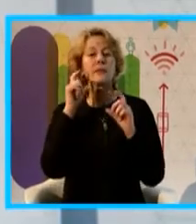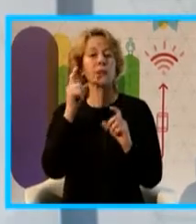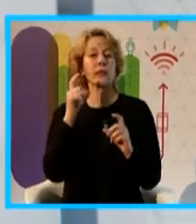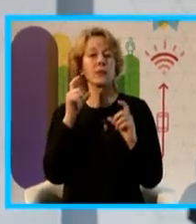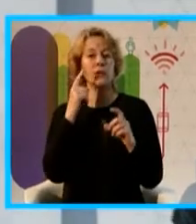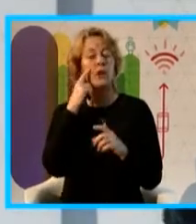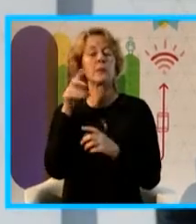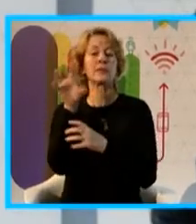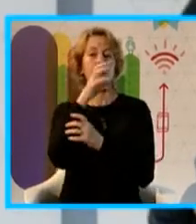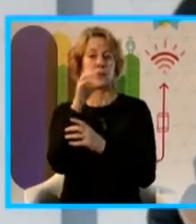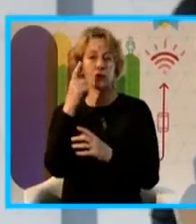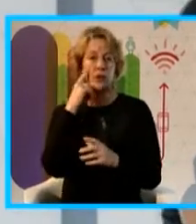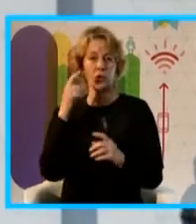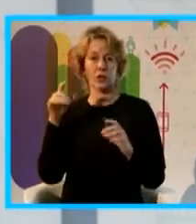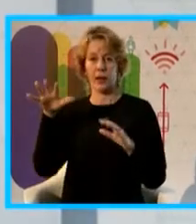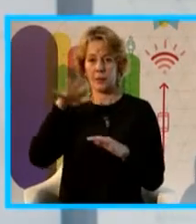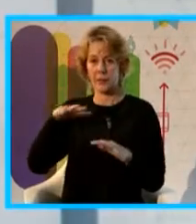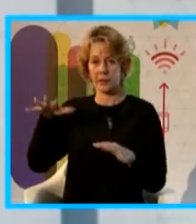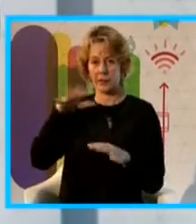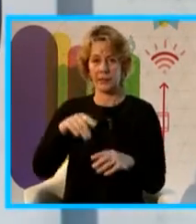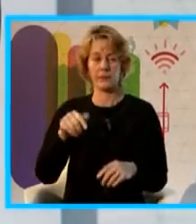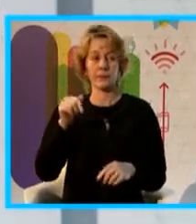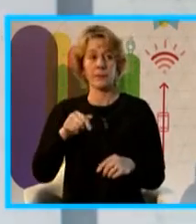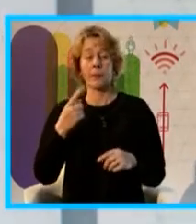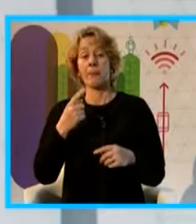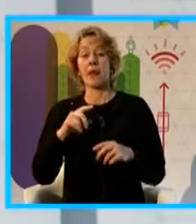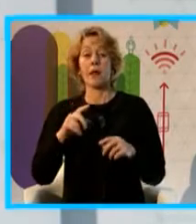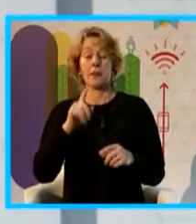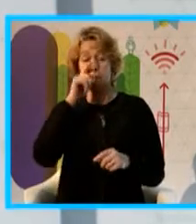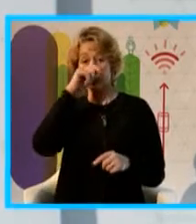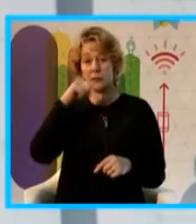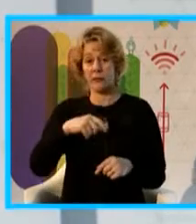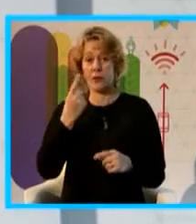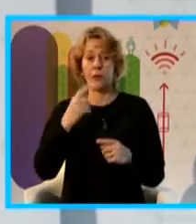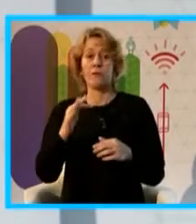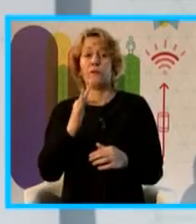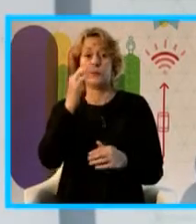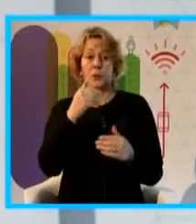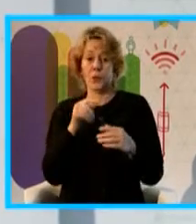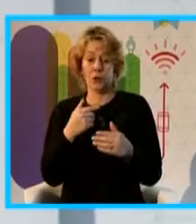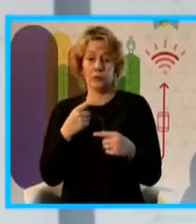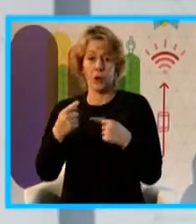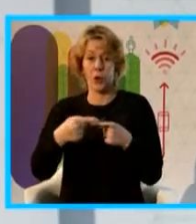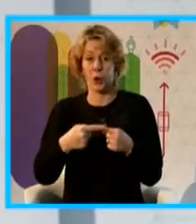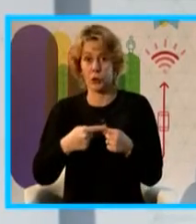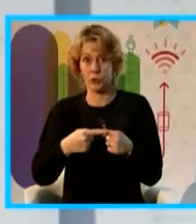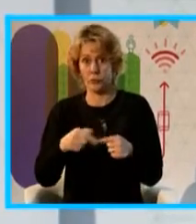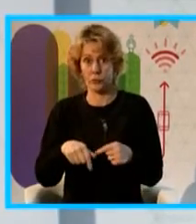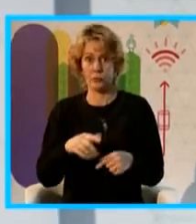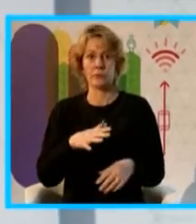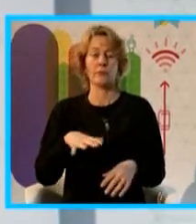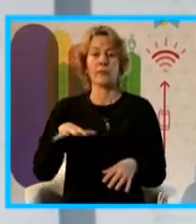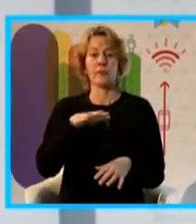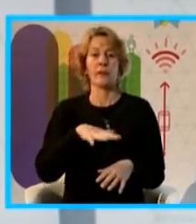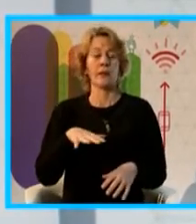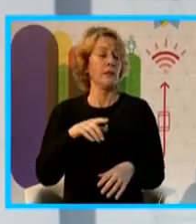para la Calidad de Vida. Exacto, sobre esta Montevideo de un futuro inmediato, podríamos decir, recibimos Pablo Chavarría, que es